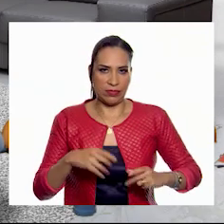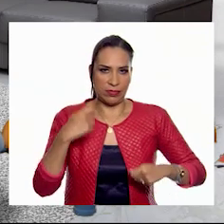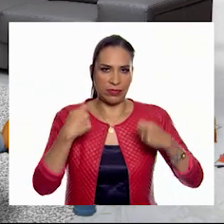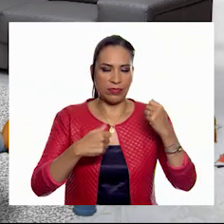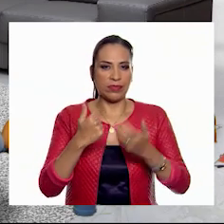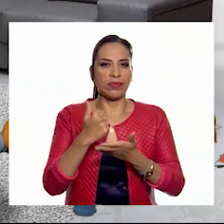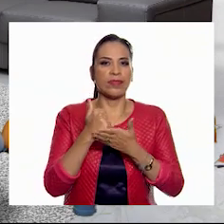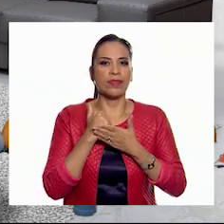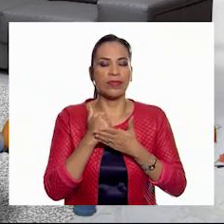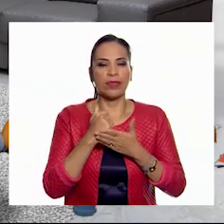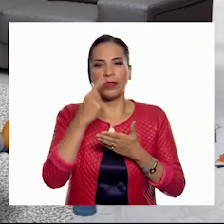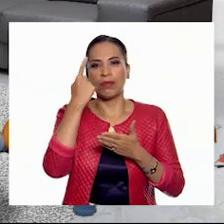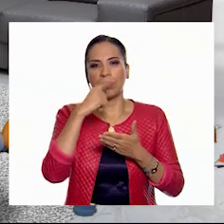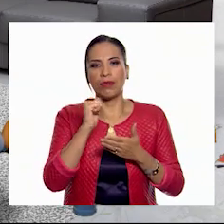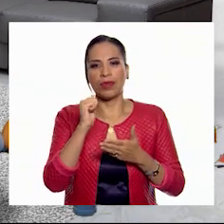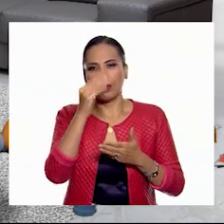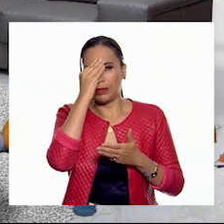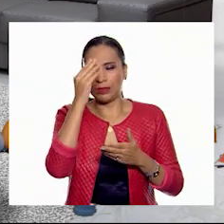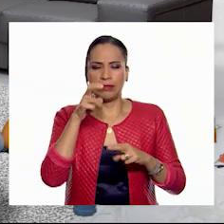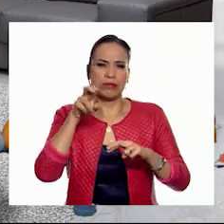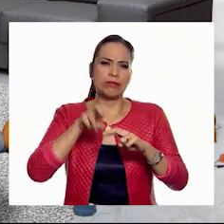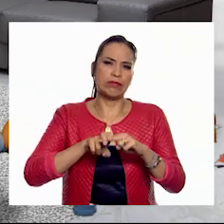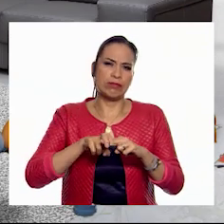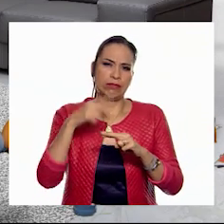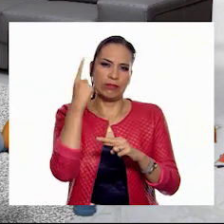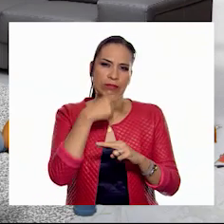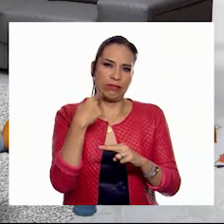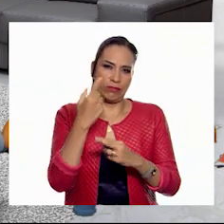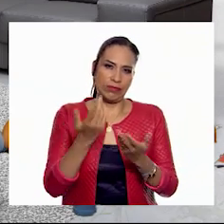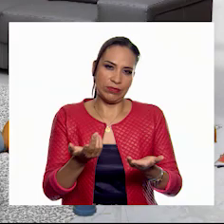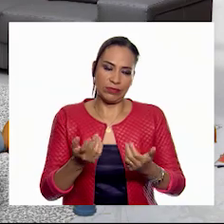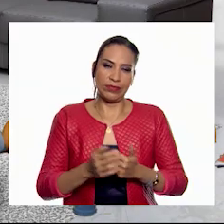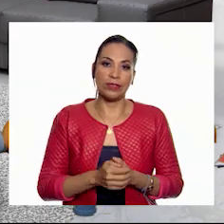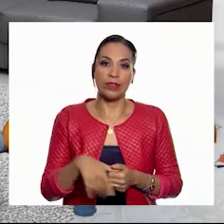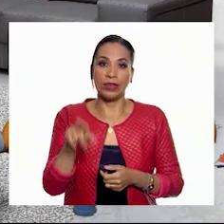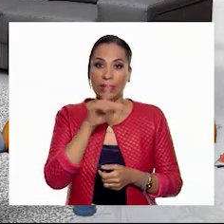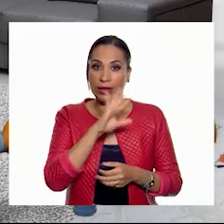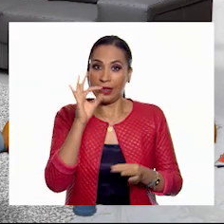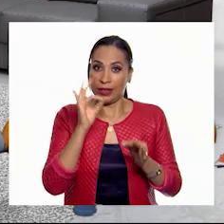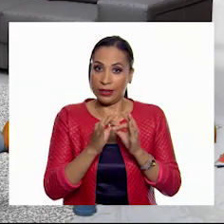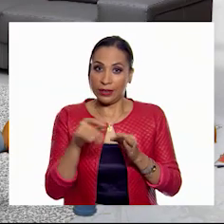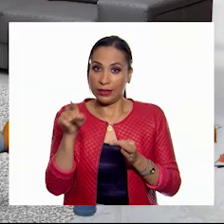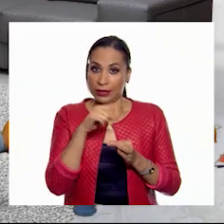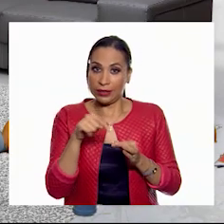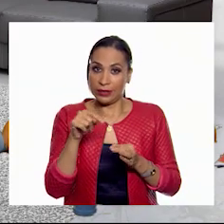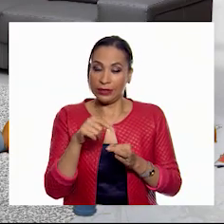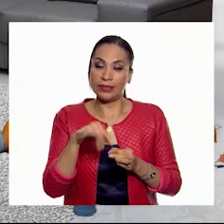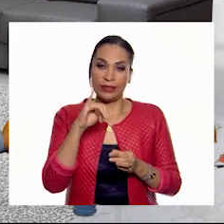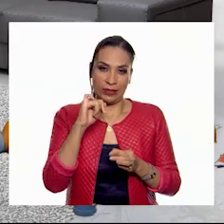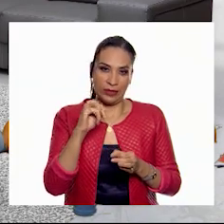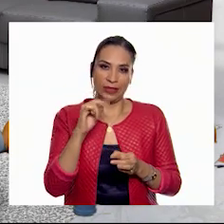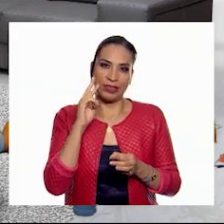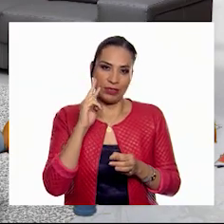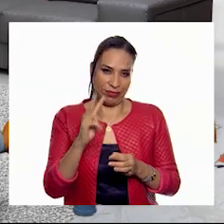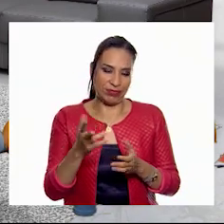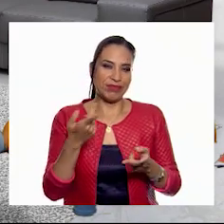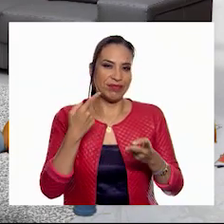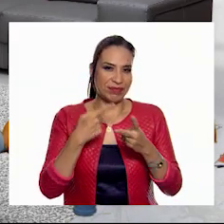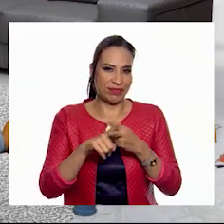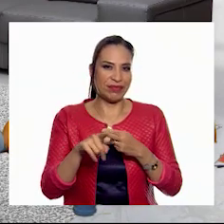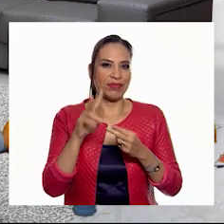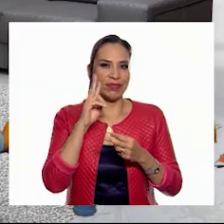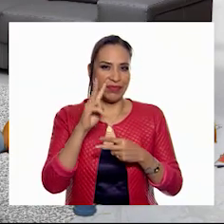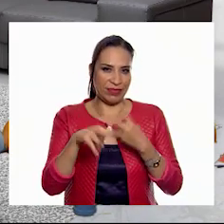ayudarán a liberarnos del terrible sedentario. Muy bien. ¿Están listas y listos? Sí. Pues,